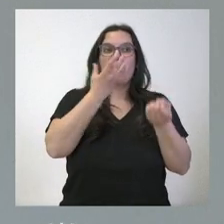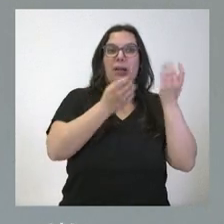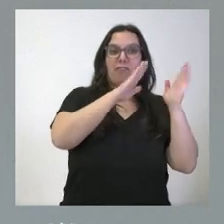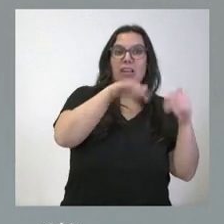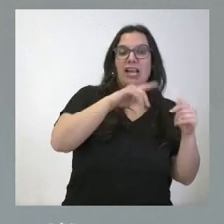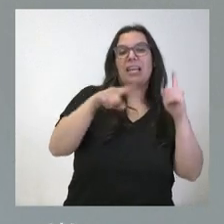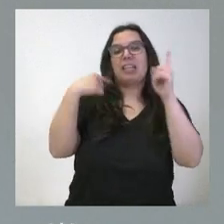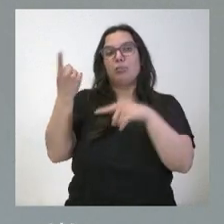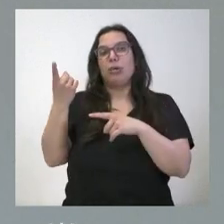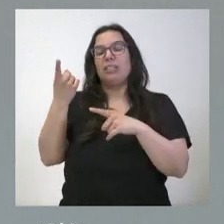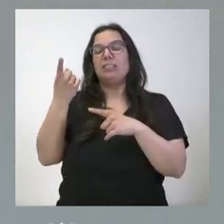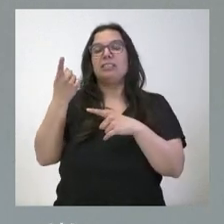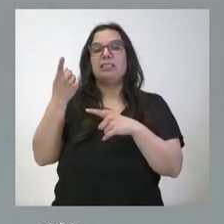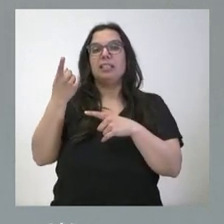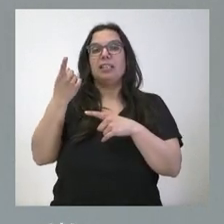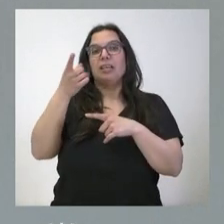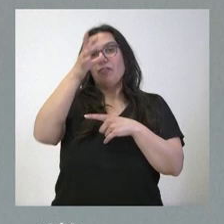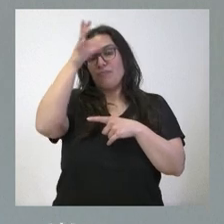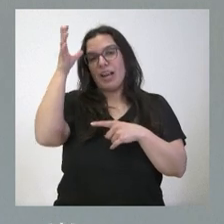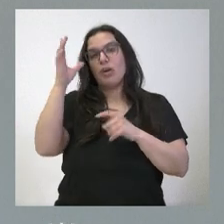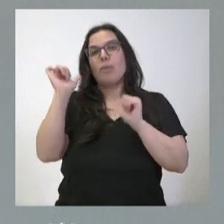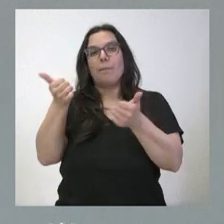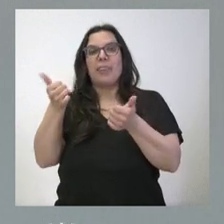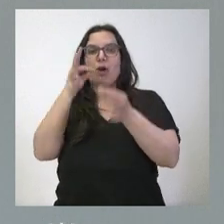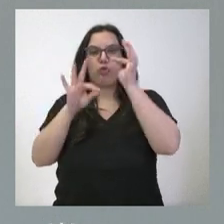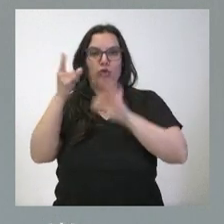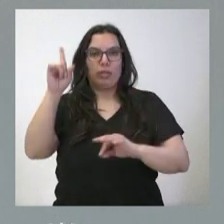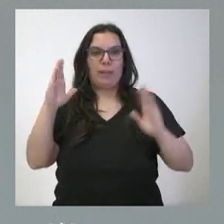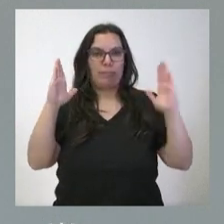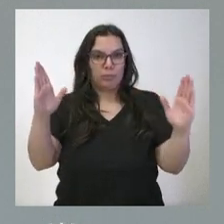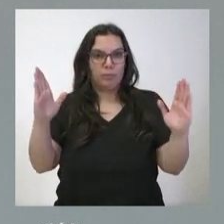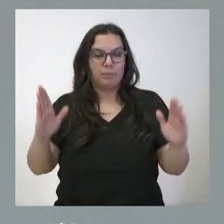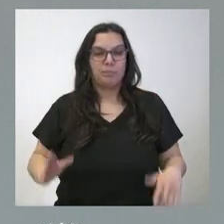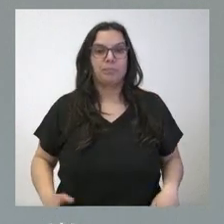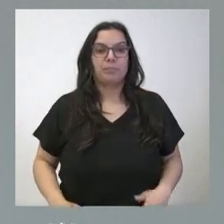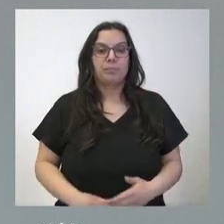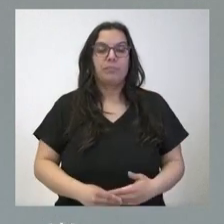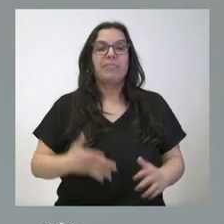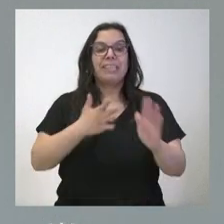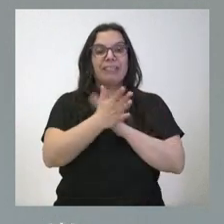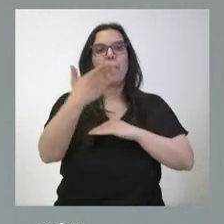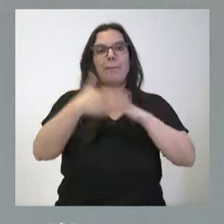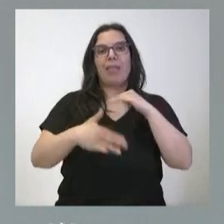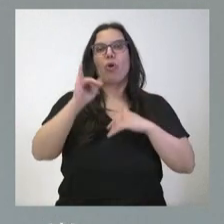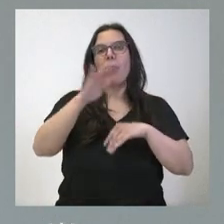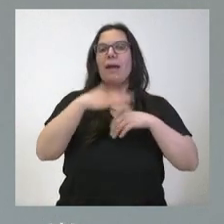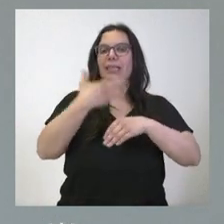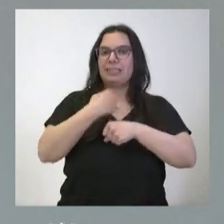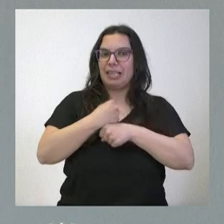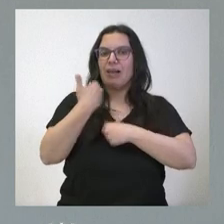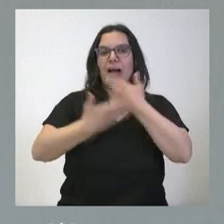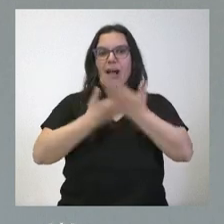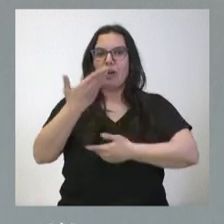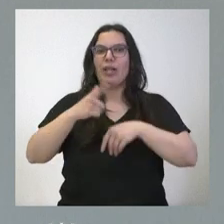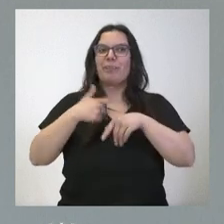todo el tiempo del verano y el principio del otoño y por tanto tenemos ese plazo para ir trabajando para ir viendo